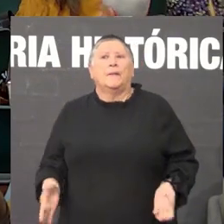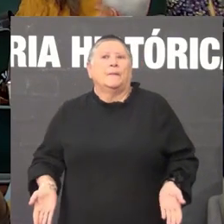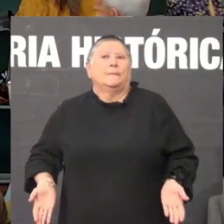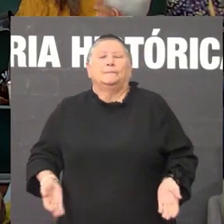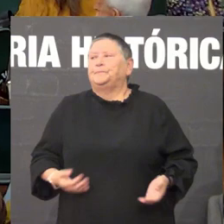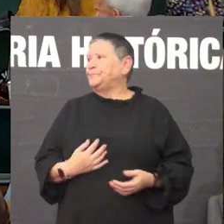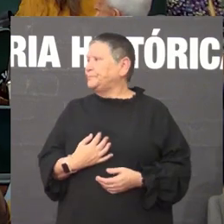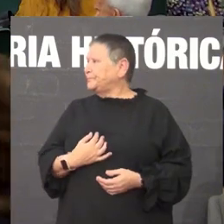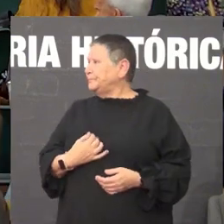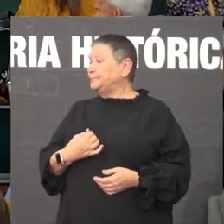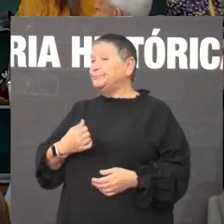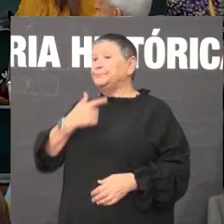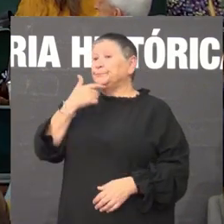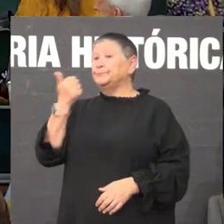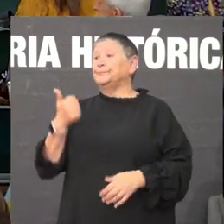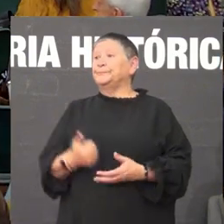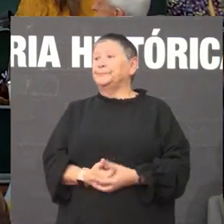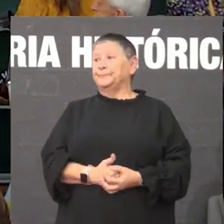última pregunta